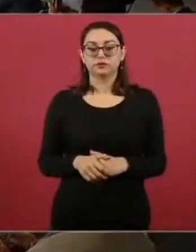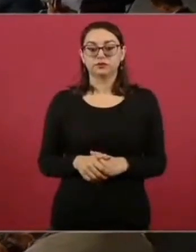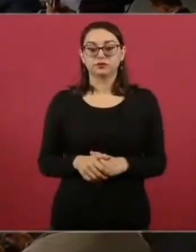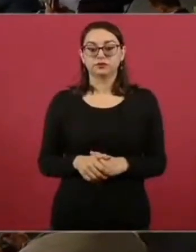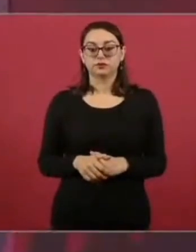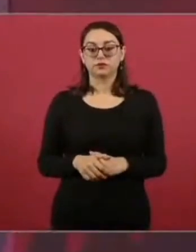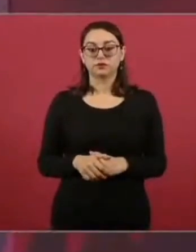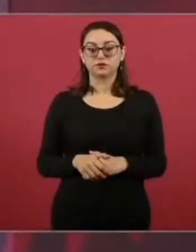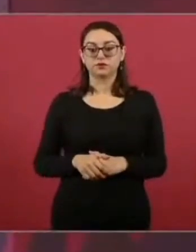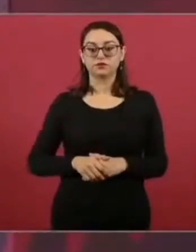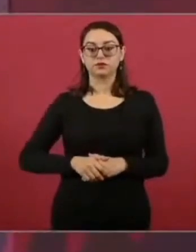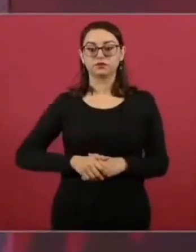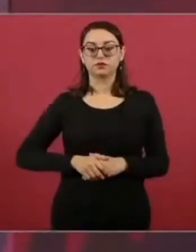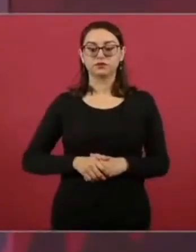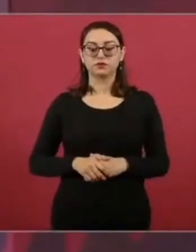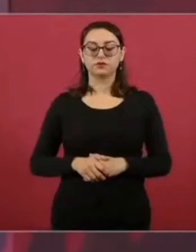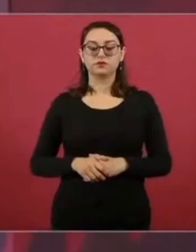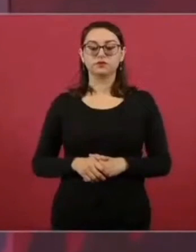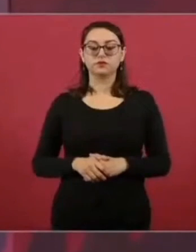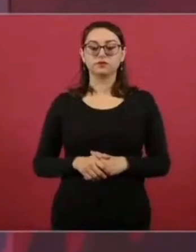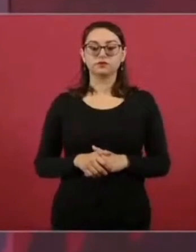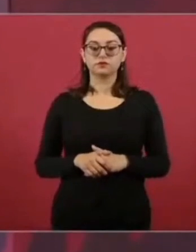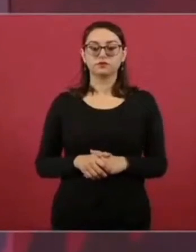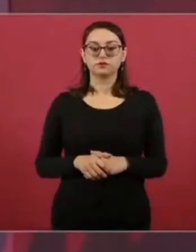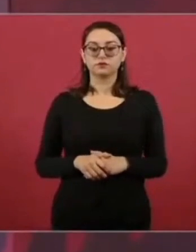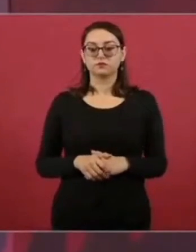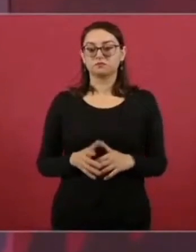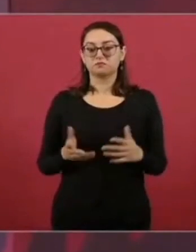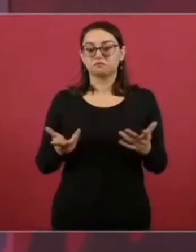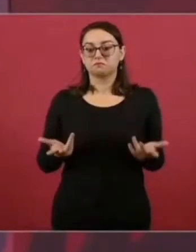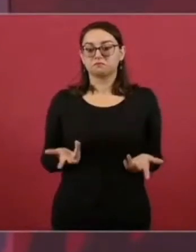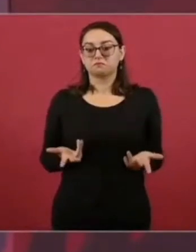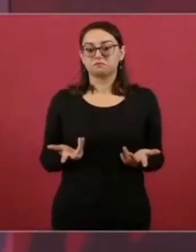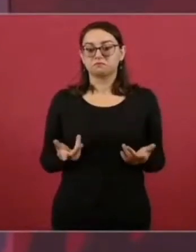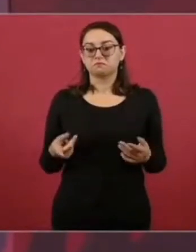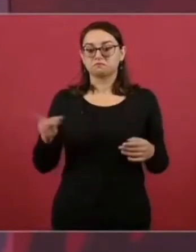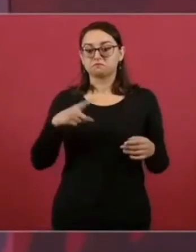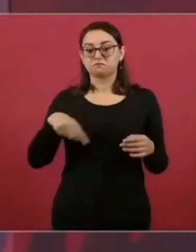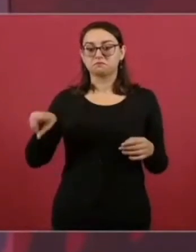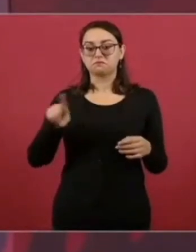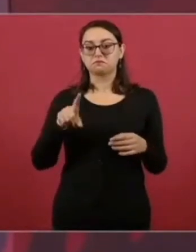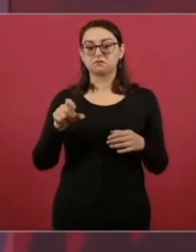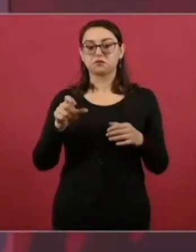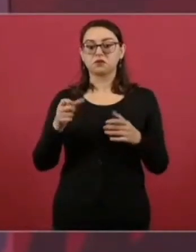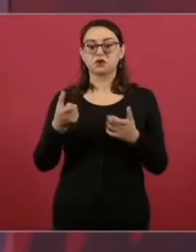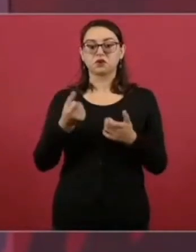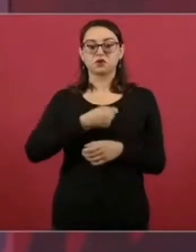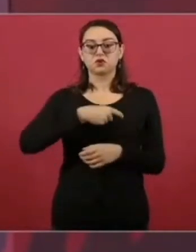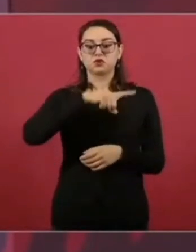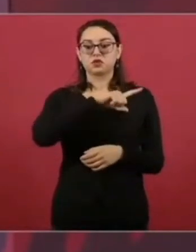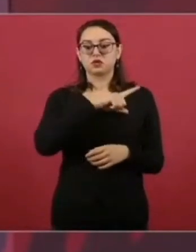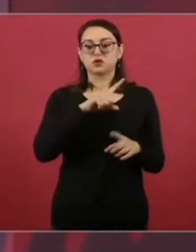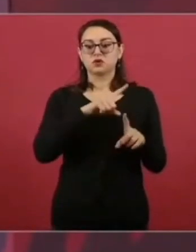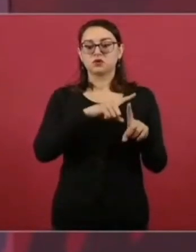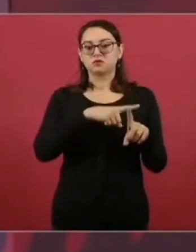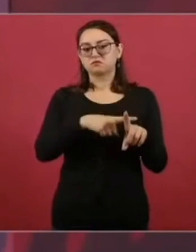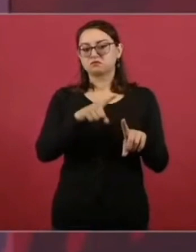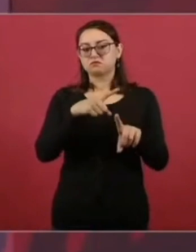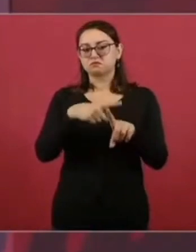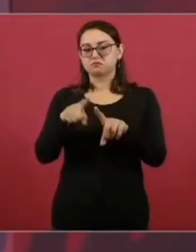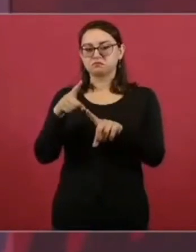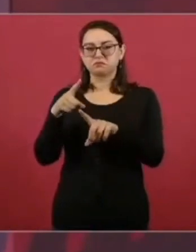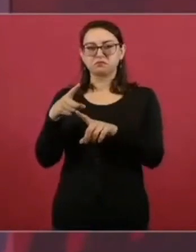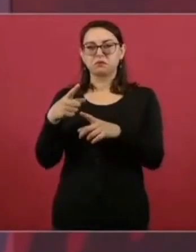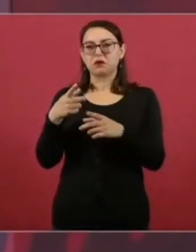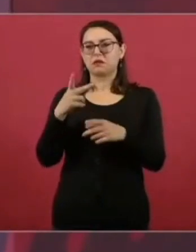están en otros sistemas de salud, lo relacionado